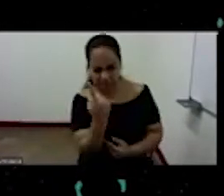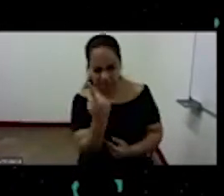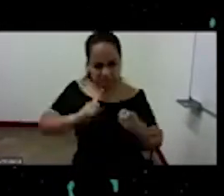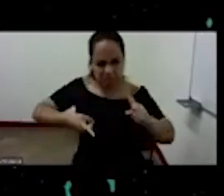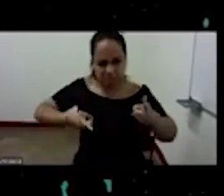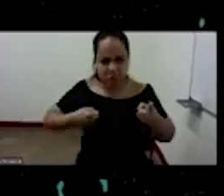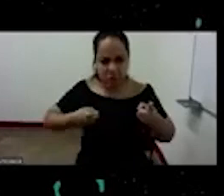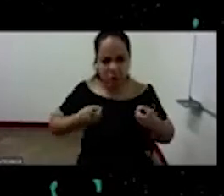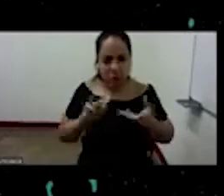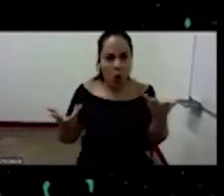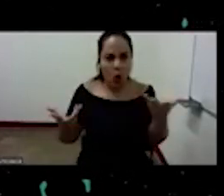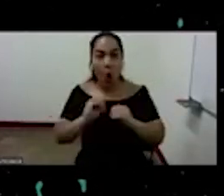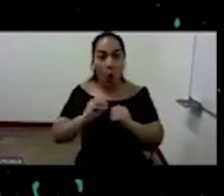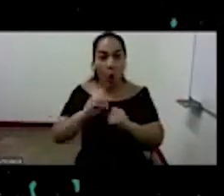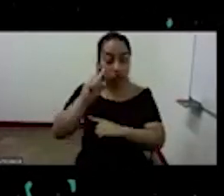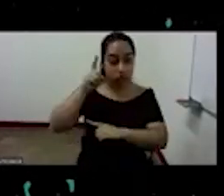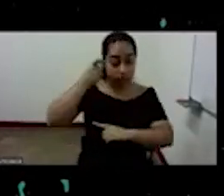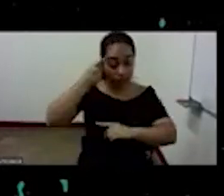jovenil